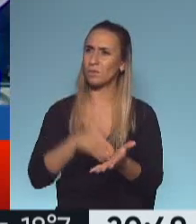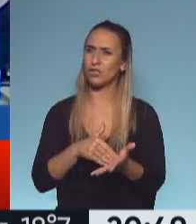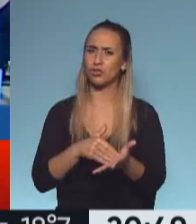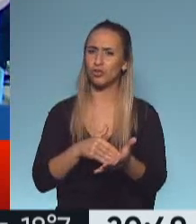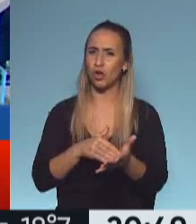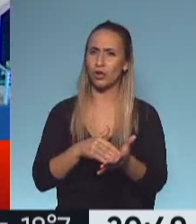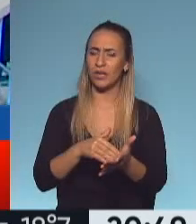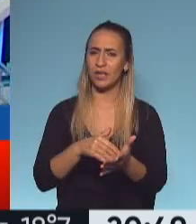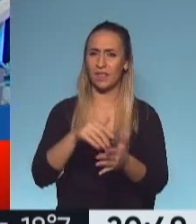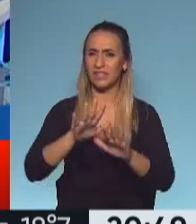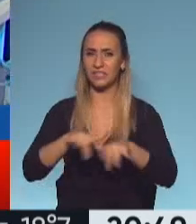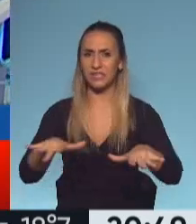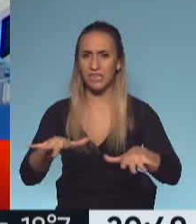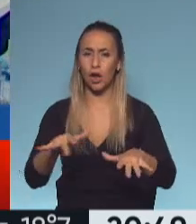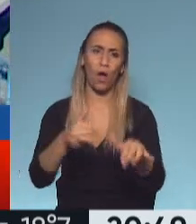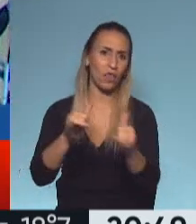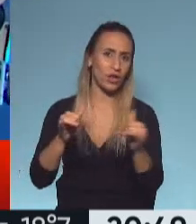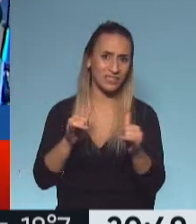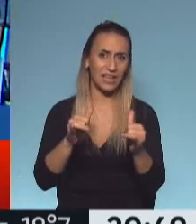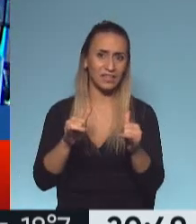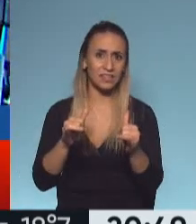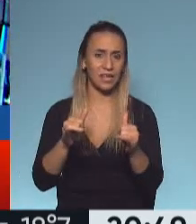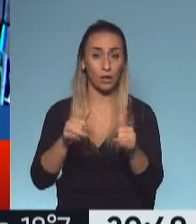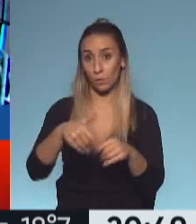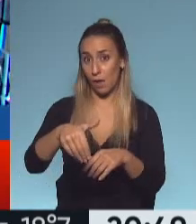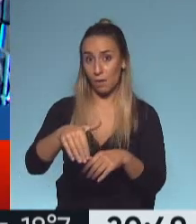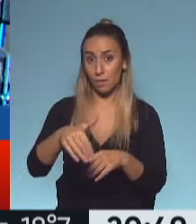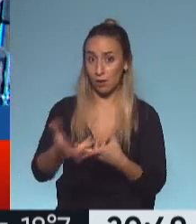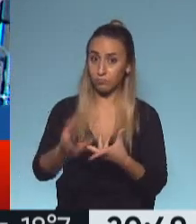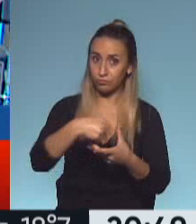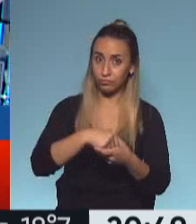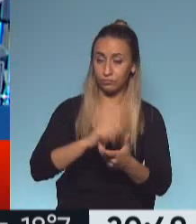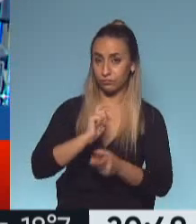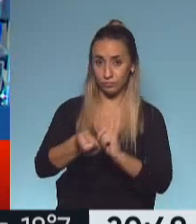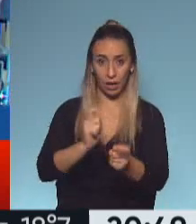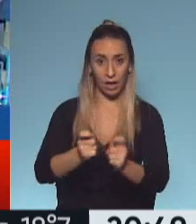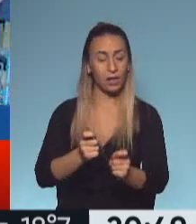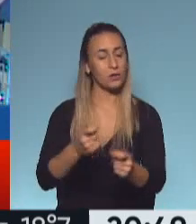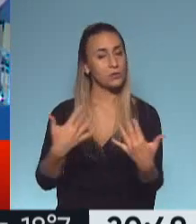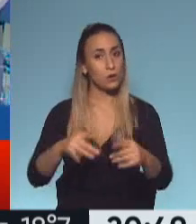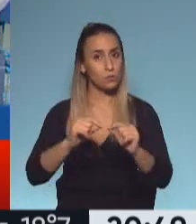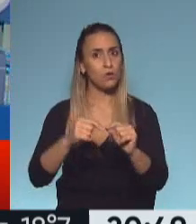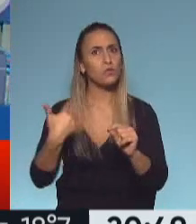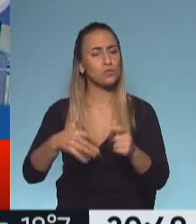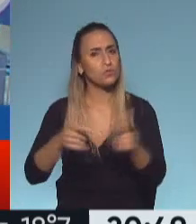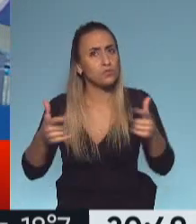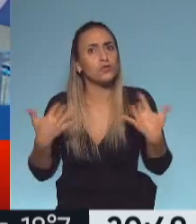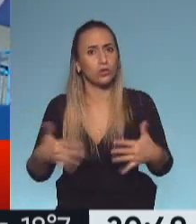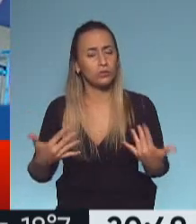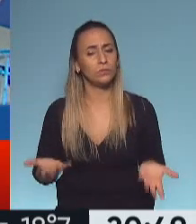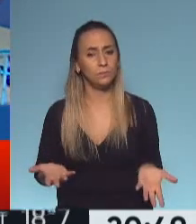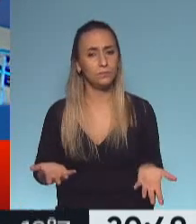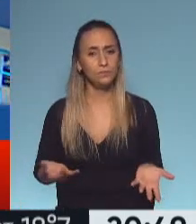niños y adolescentes. Exactamente. Que serán parte, es un número demasiado fuerte, demasiado alto. Bueno, es